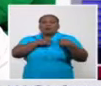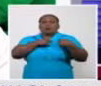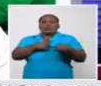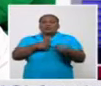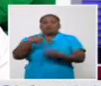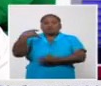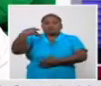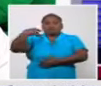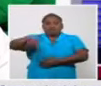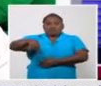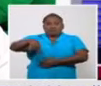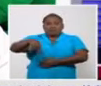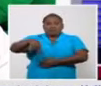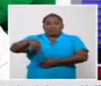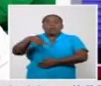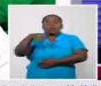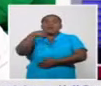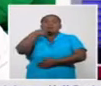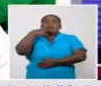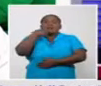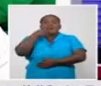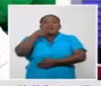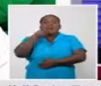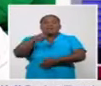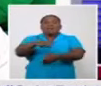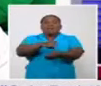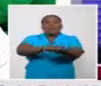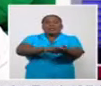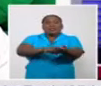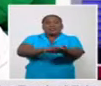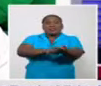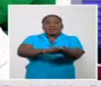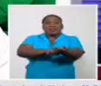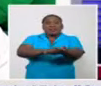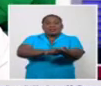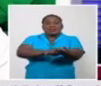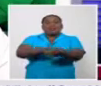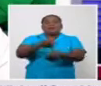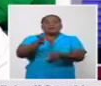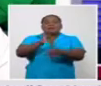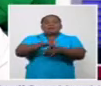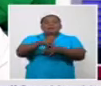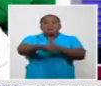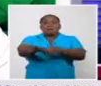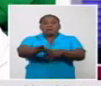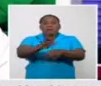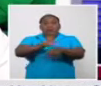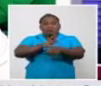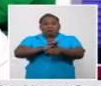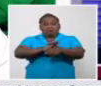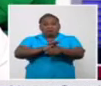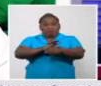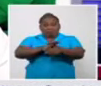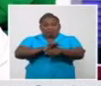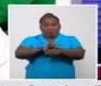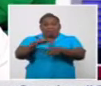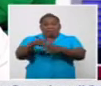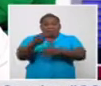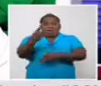y diabetes mellitus. Comenzó con los síntomas el día 20 de enero,